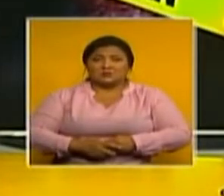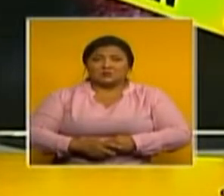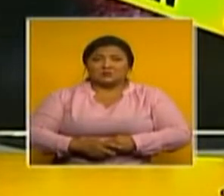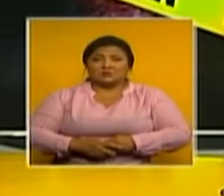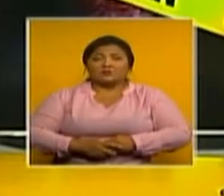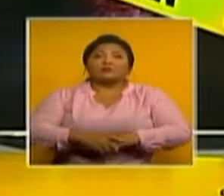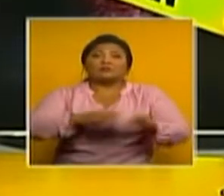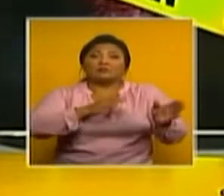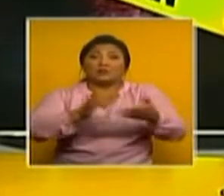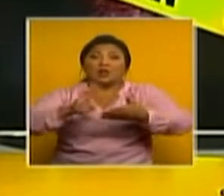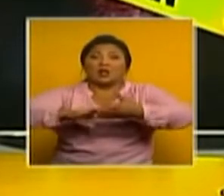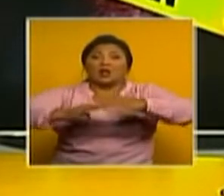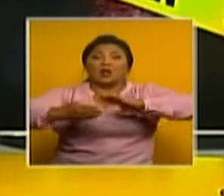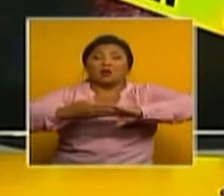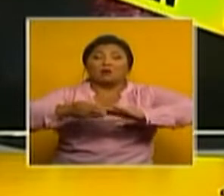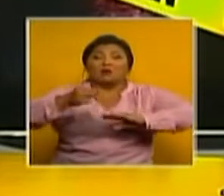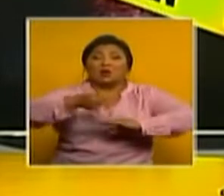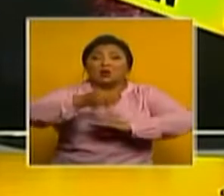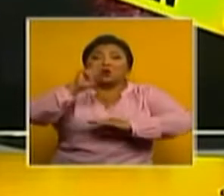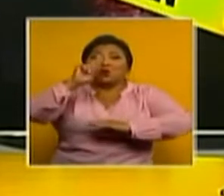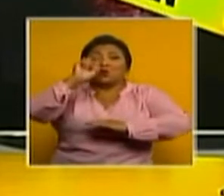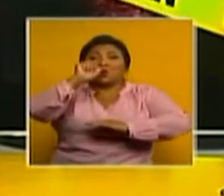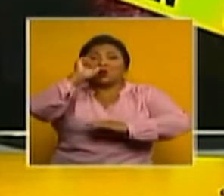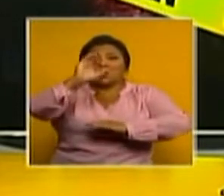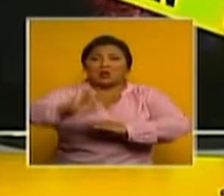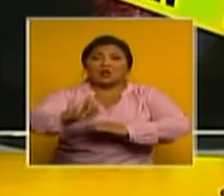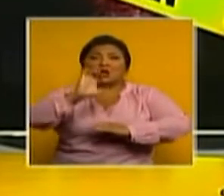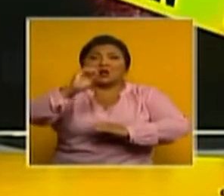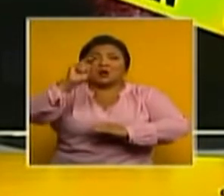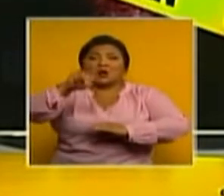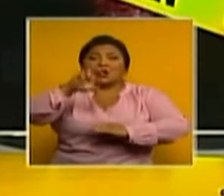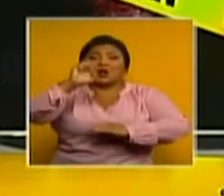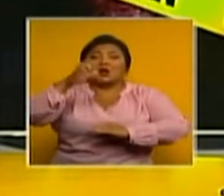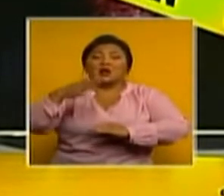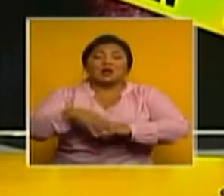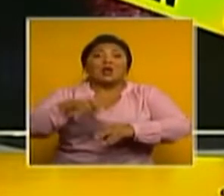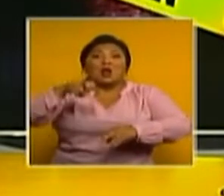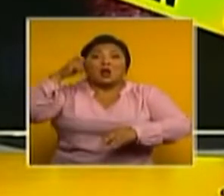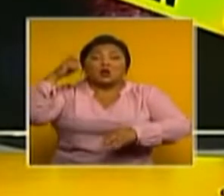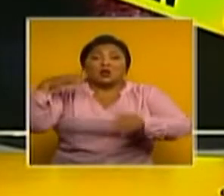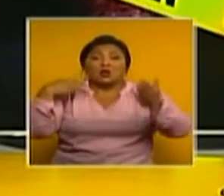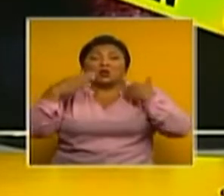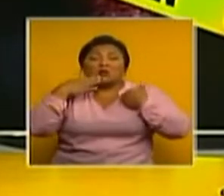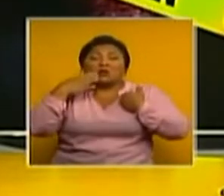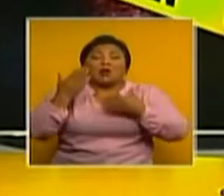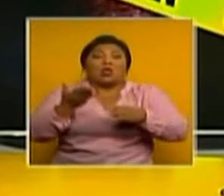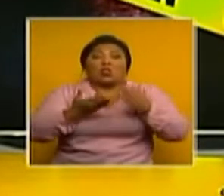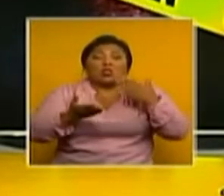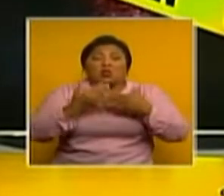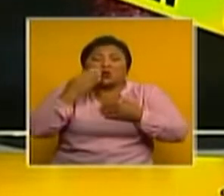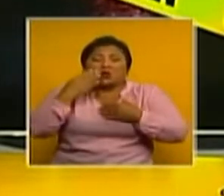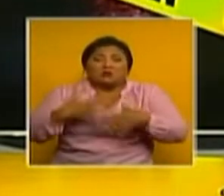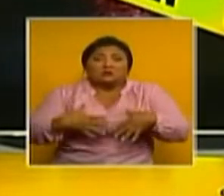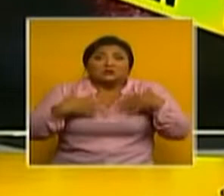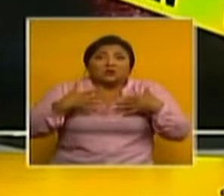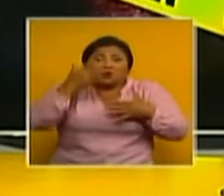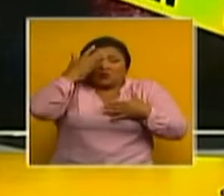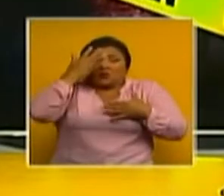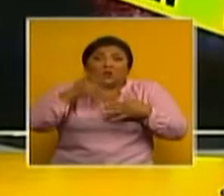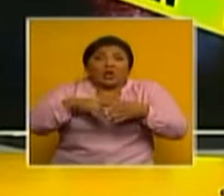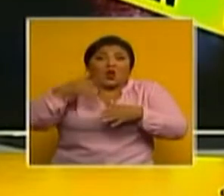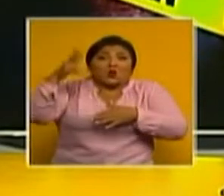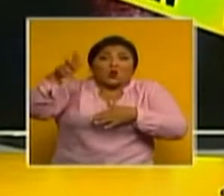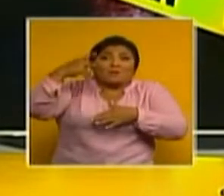La comunidad de Guayacanes, sector norte de Guayaquil, encuentra alarmada tras la viralización de un video que muestra el robo a una